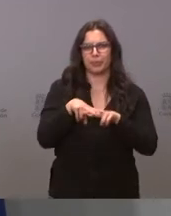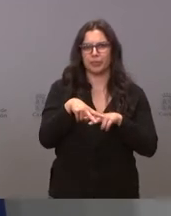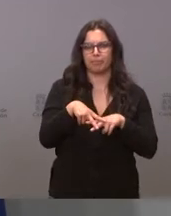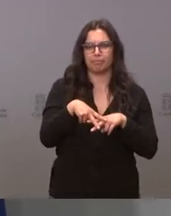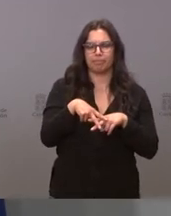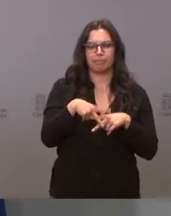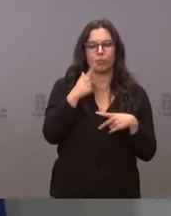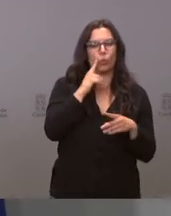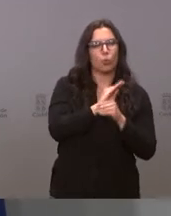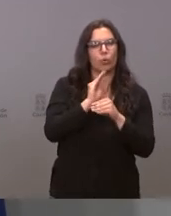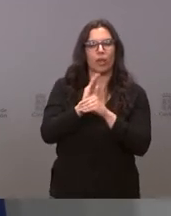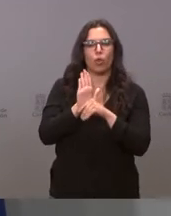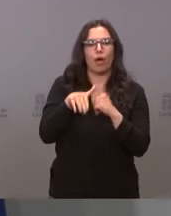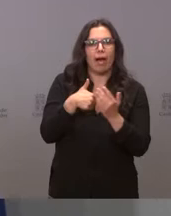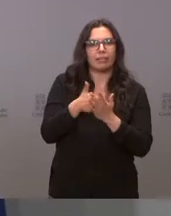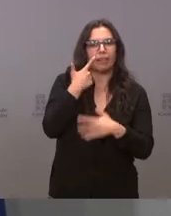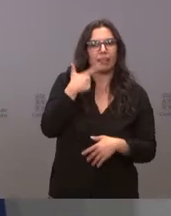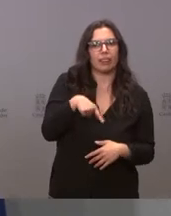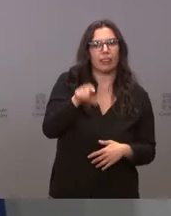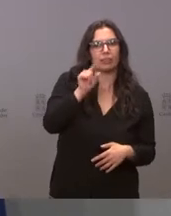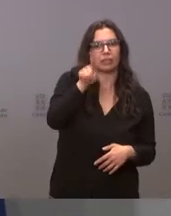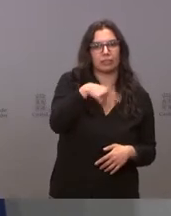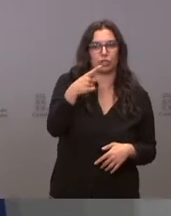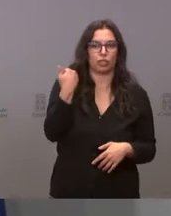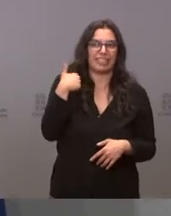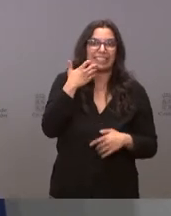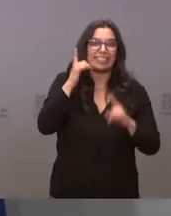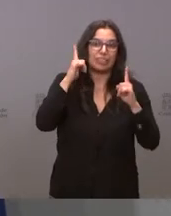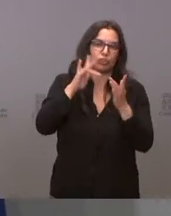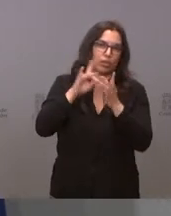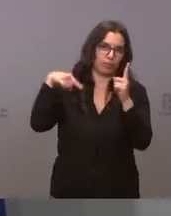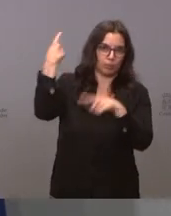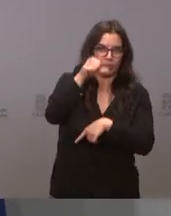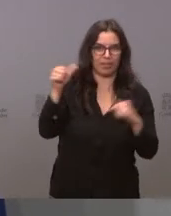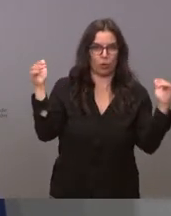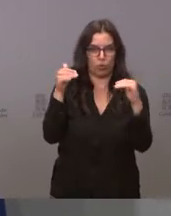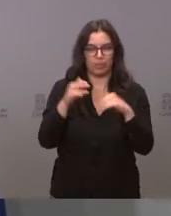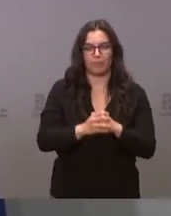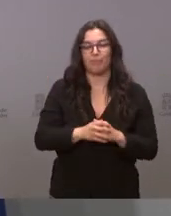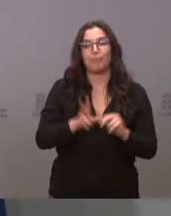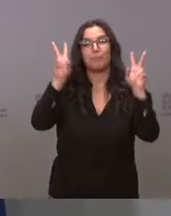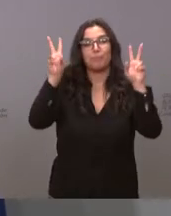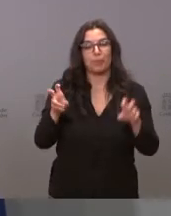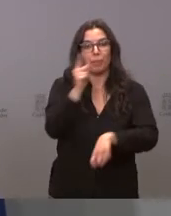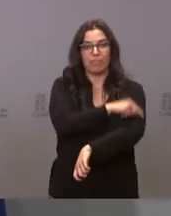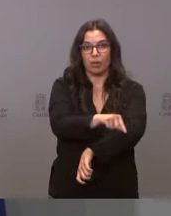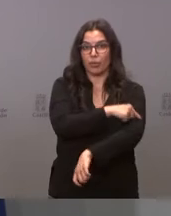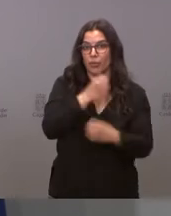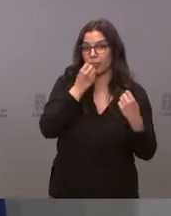tomar ninguna otra medida que como les digo sería el jueves al respecto de la campaña de vacunación nos gustaría